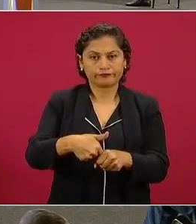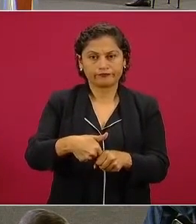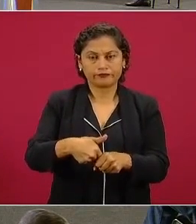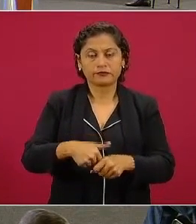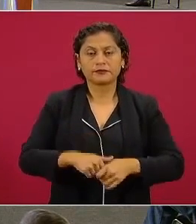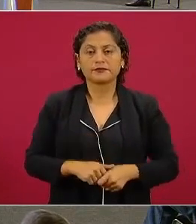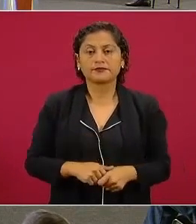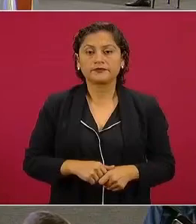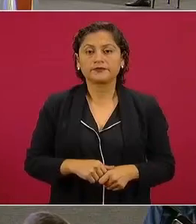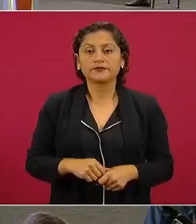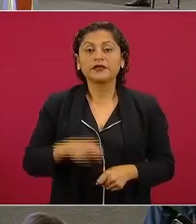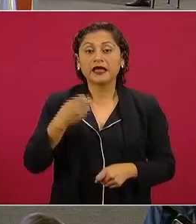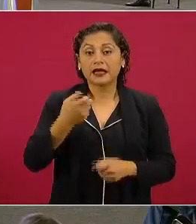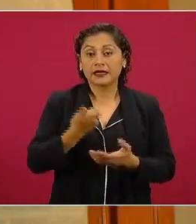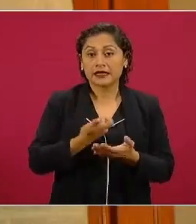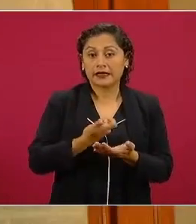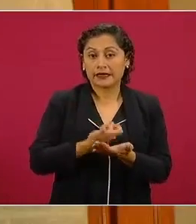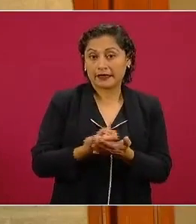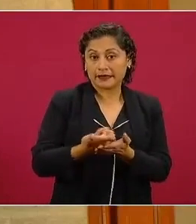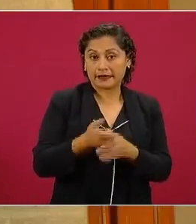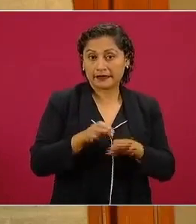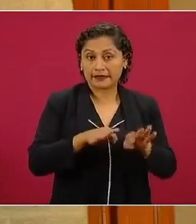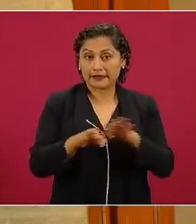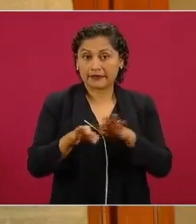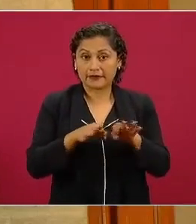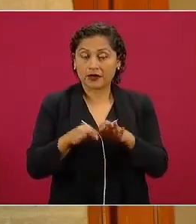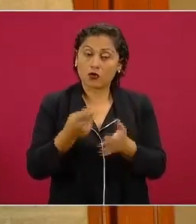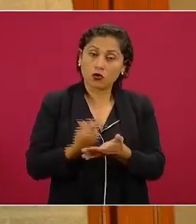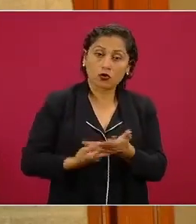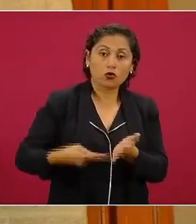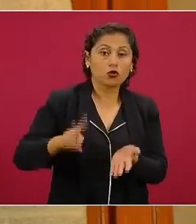y el salario mínimo aumentó al doble